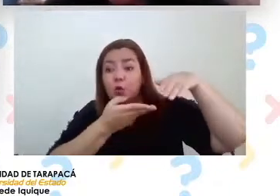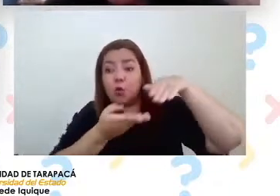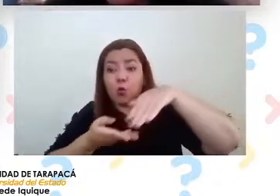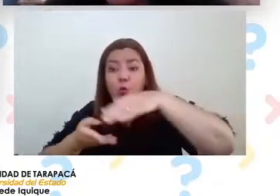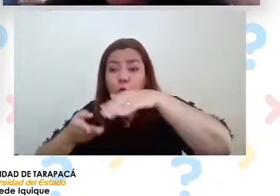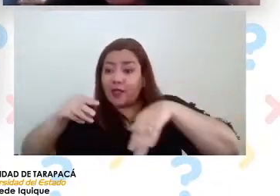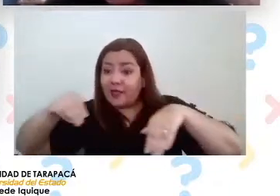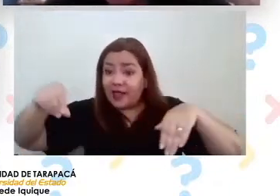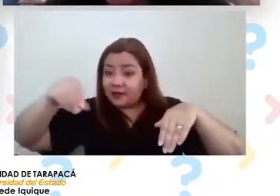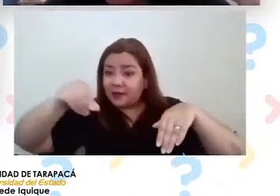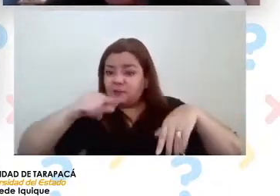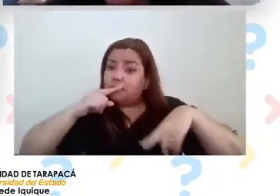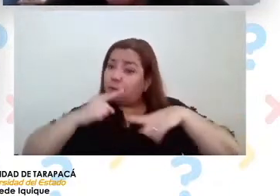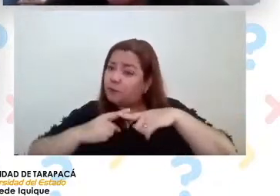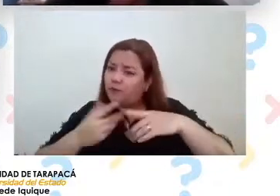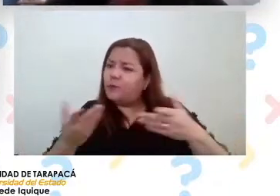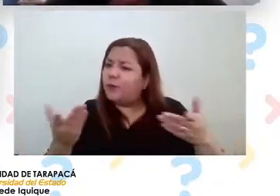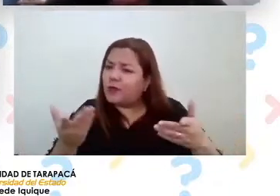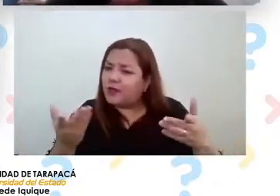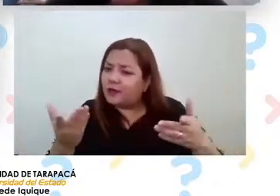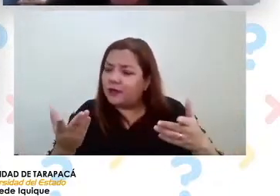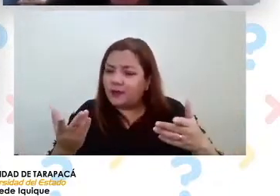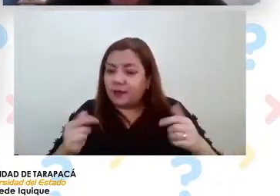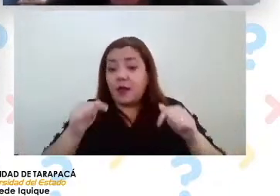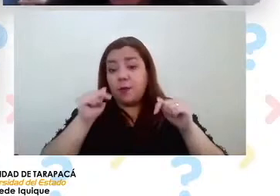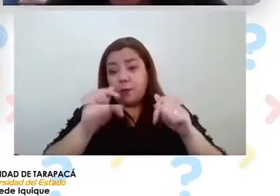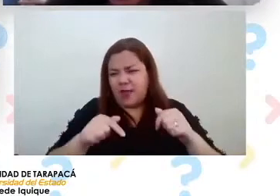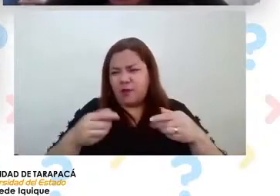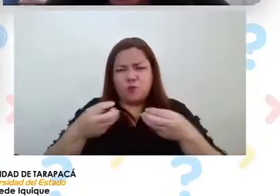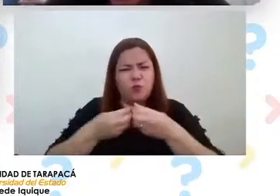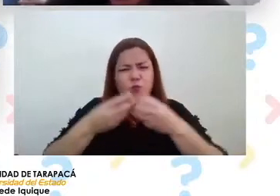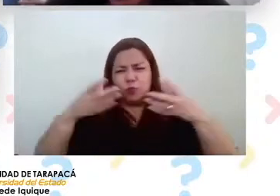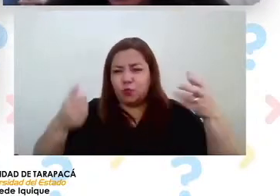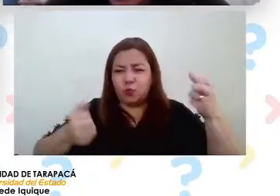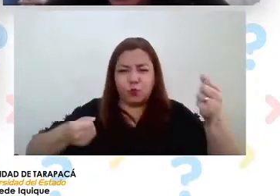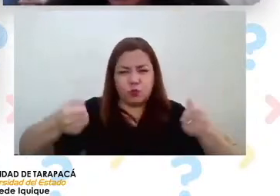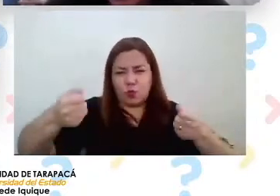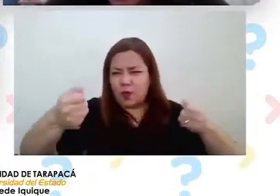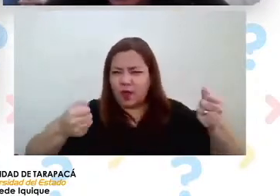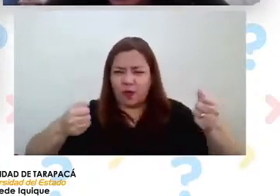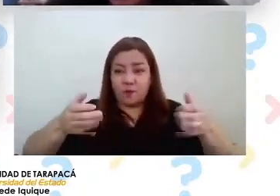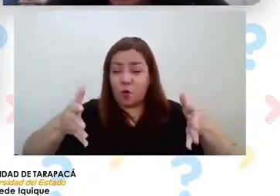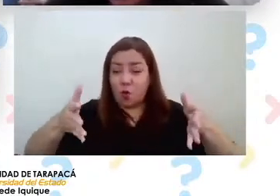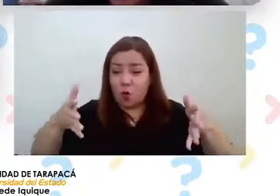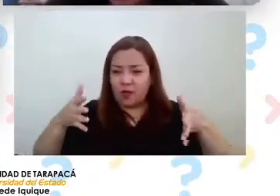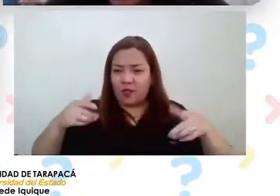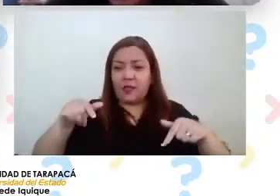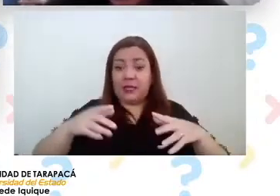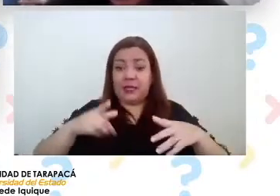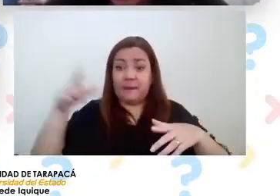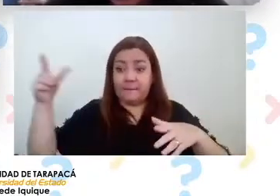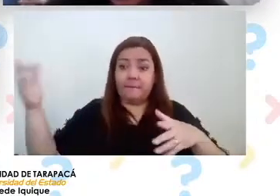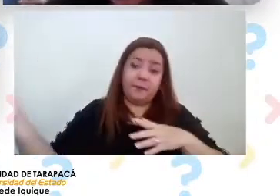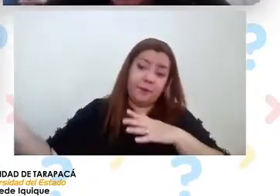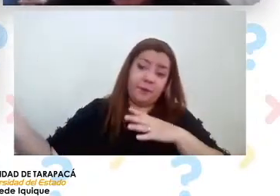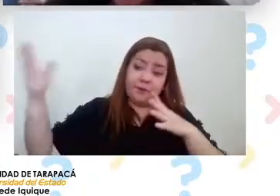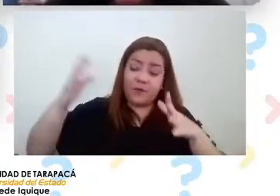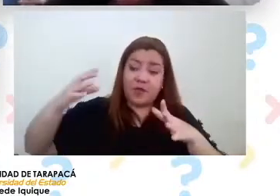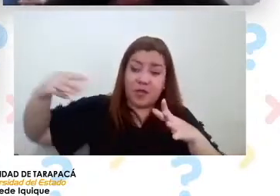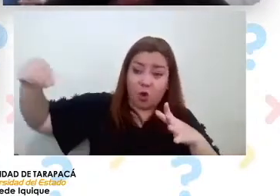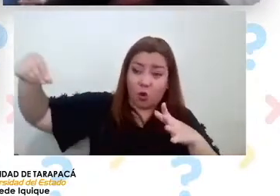qué se llama Ruta de la Sal? Bueno, porque hay muchos camiones que pasan con sal del Salar Grande, que está acá,